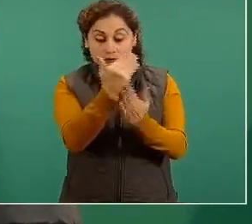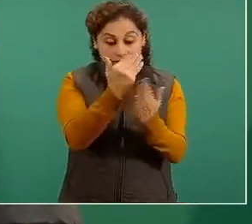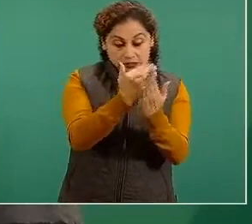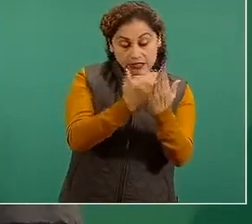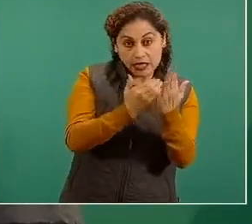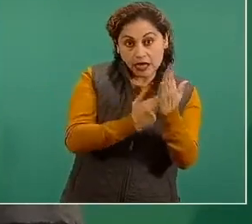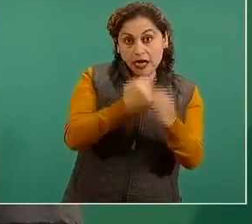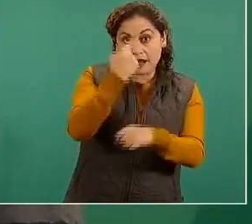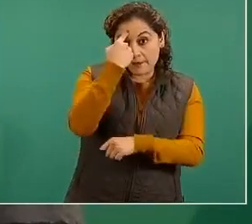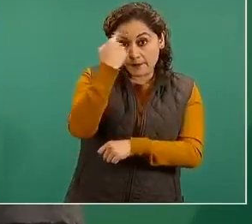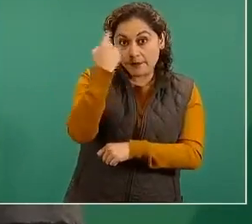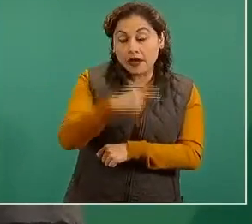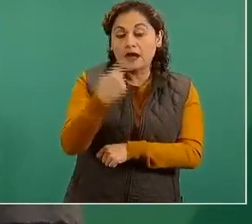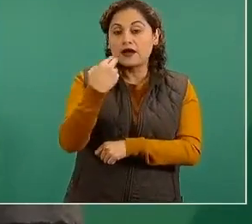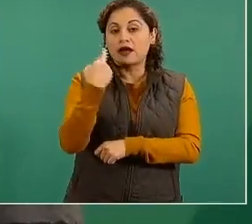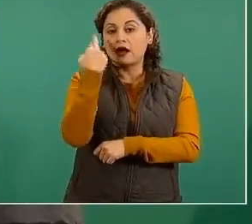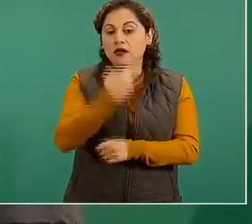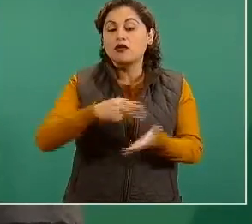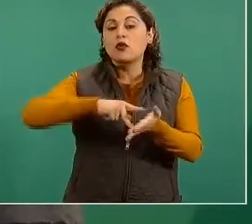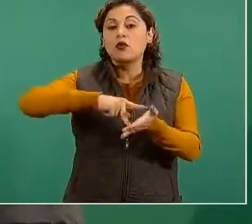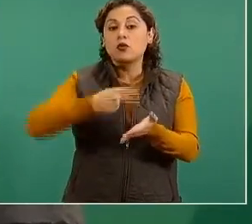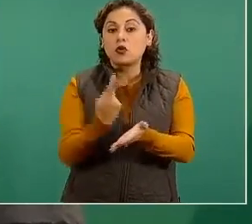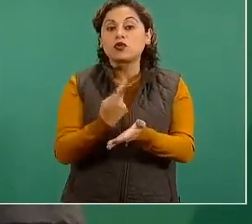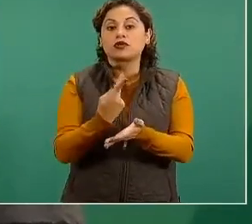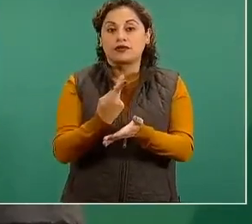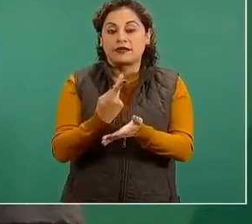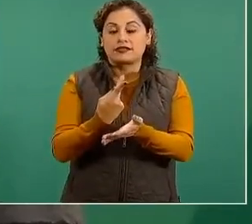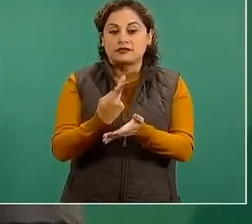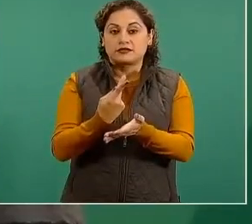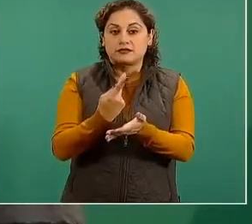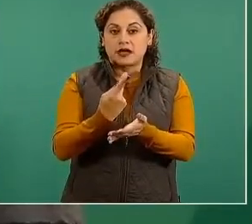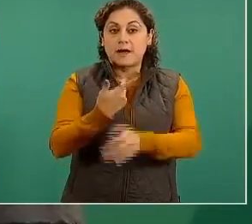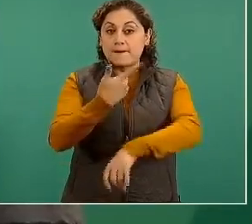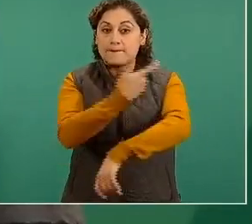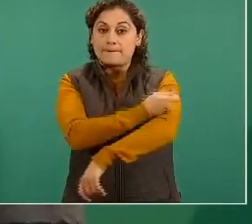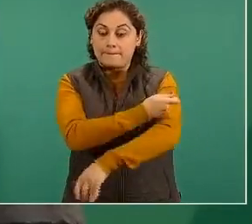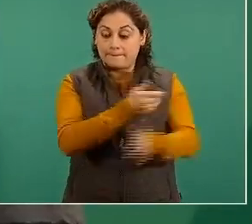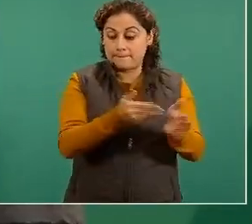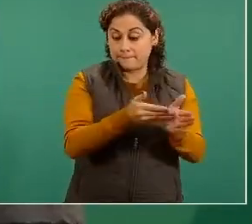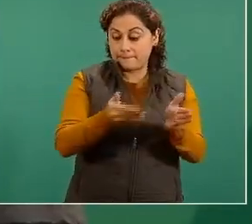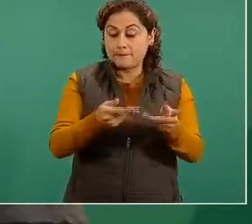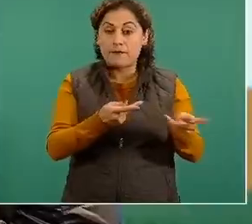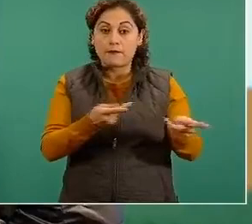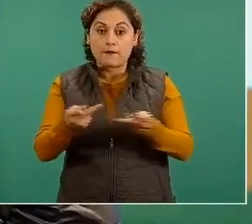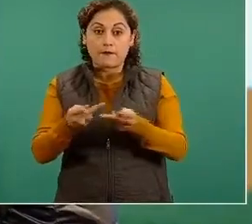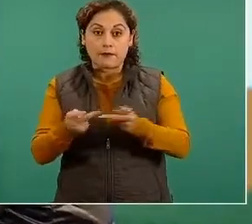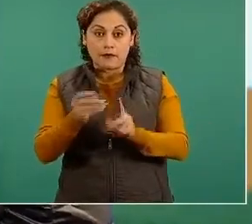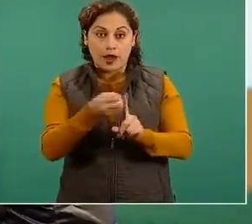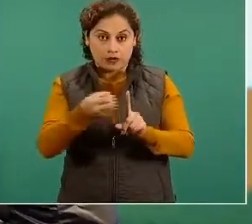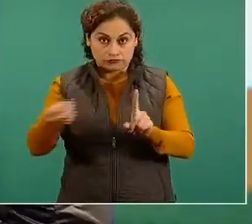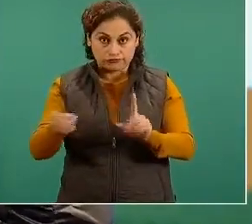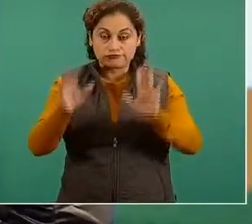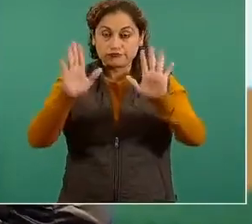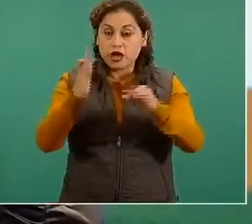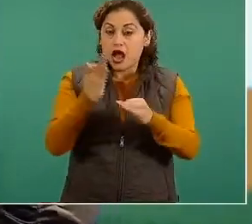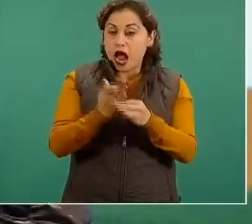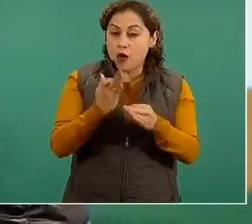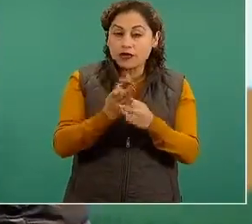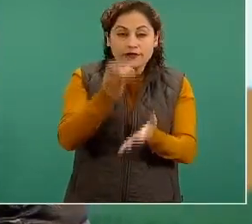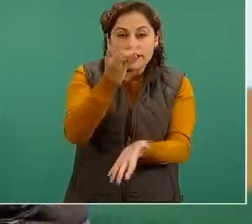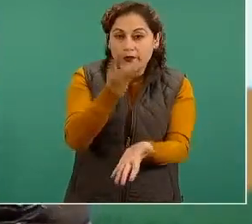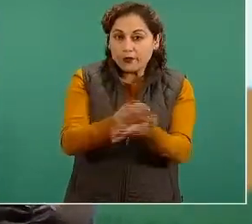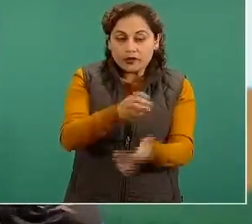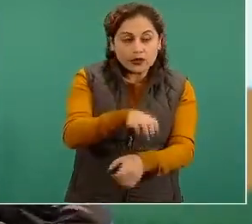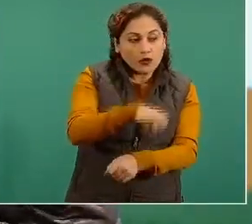estrategia. Al momento es por edad, al momento es por edad. Entonces, si hay una nueva evaluación